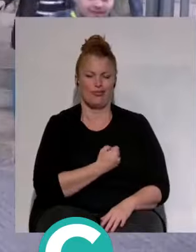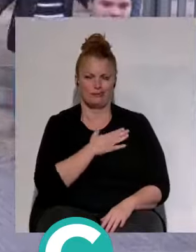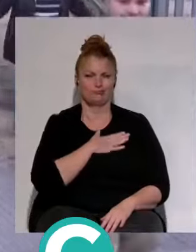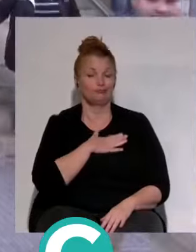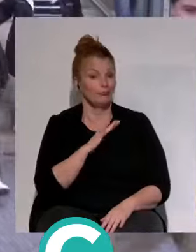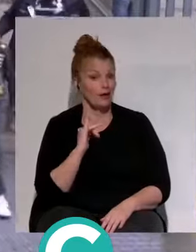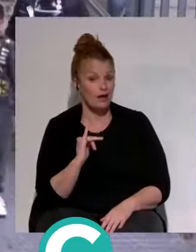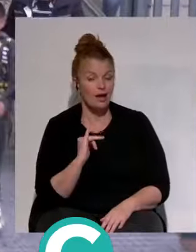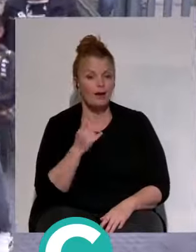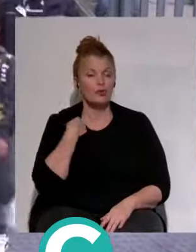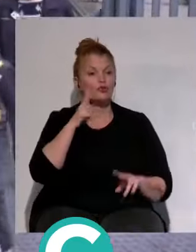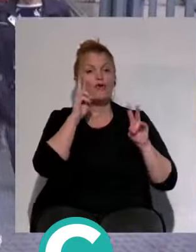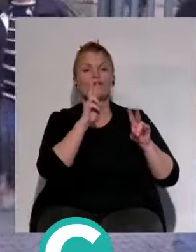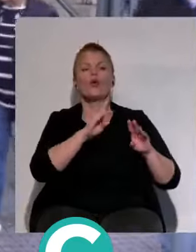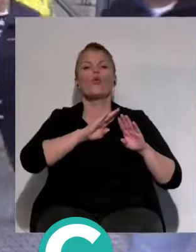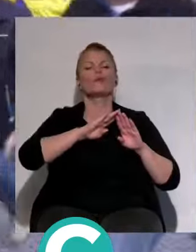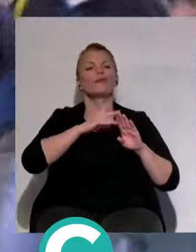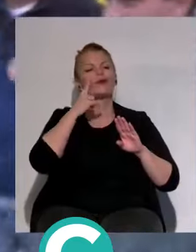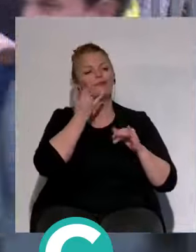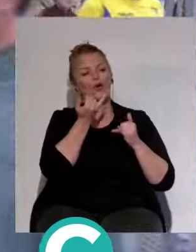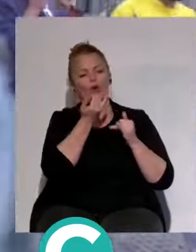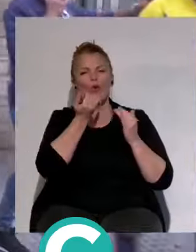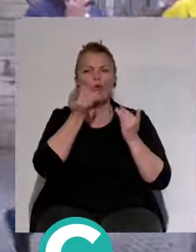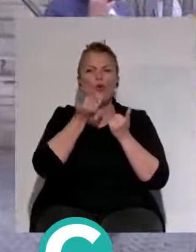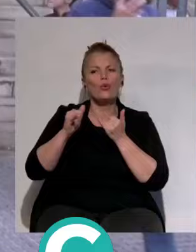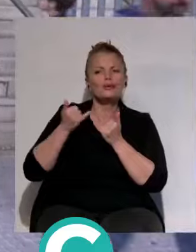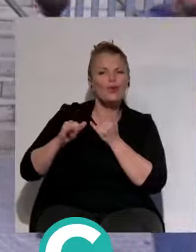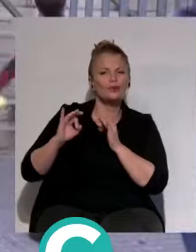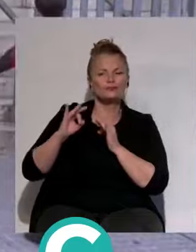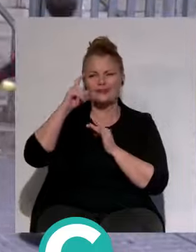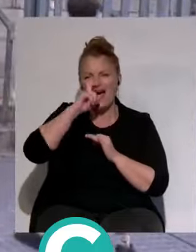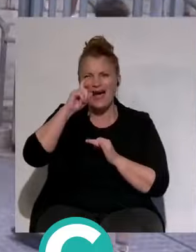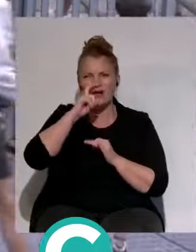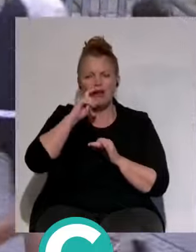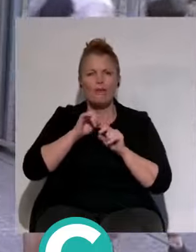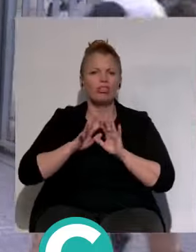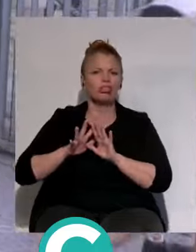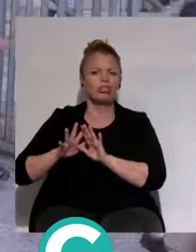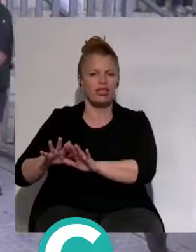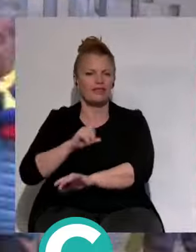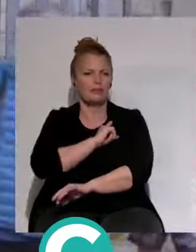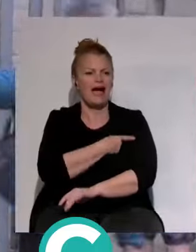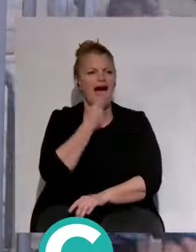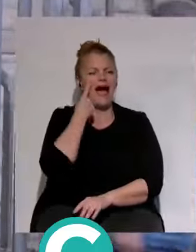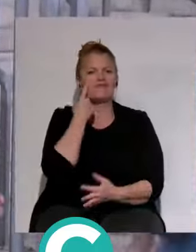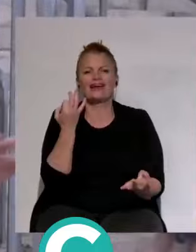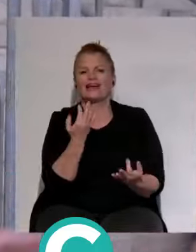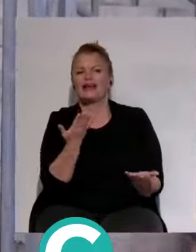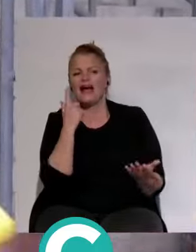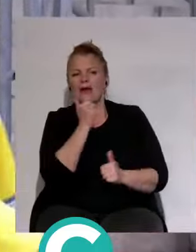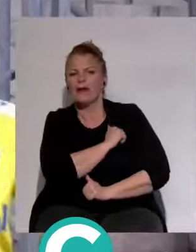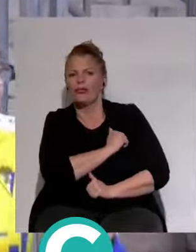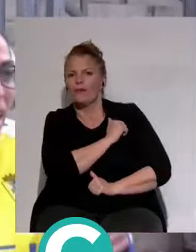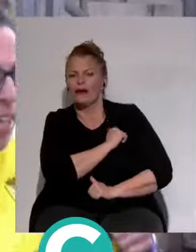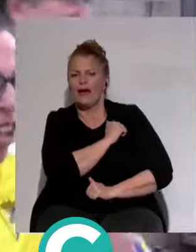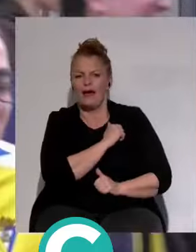estamos viendo que en los últimos años, estamos viendo que se está abandonando un poco el tema deportivo y a ver qué sale. Porque hay que tener en